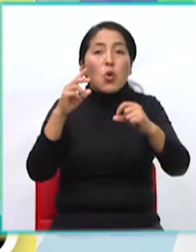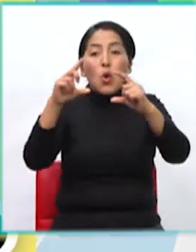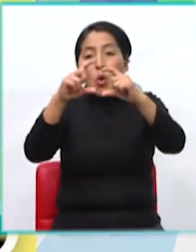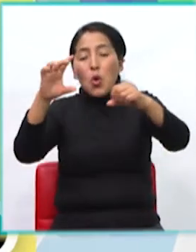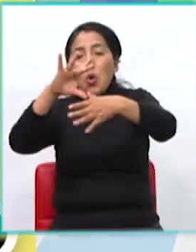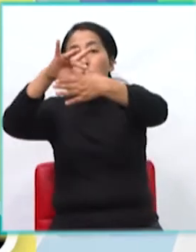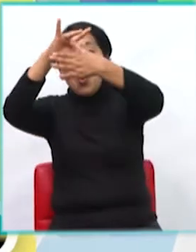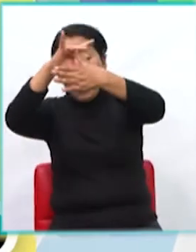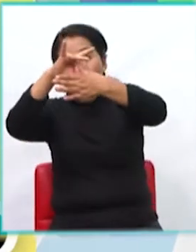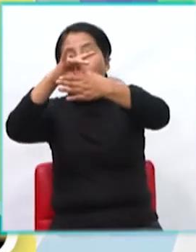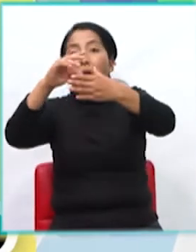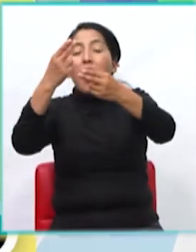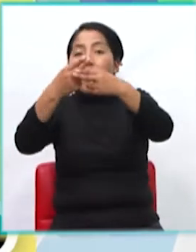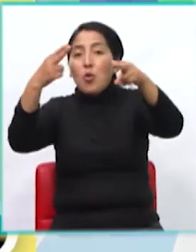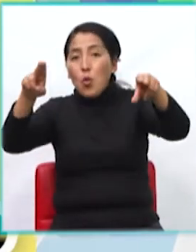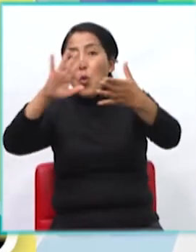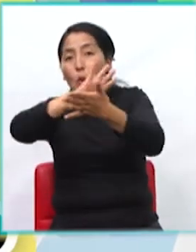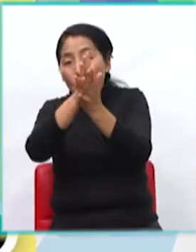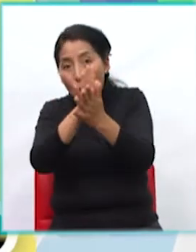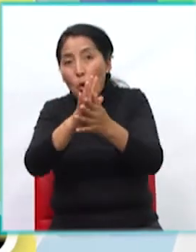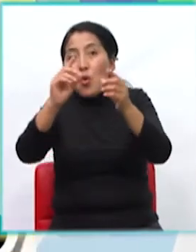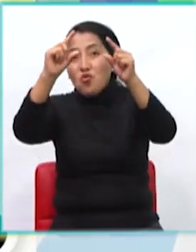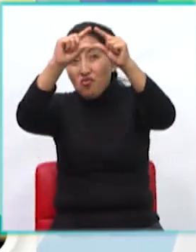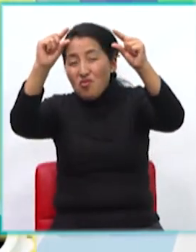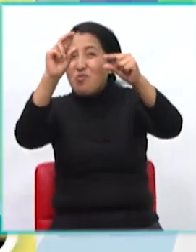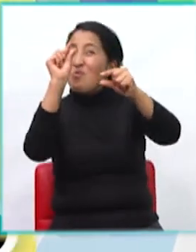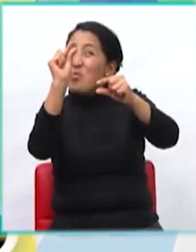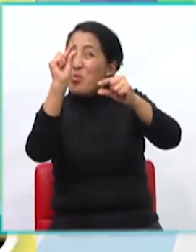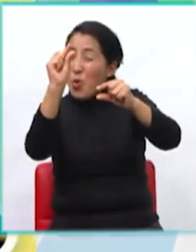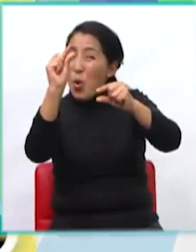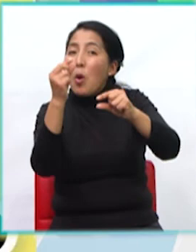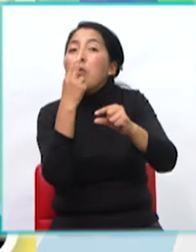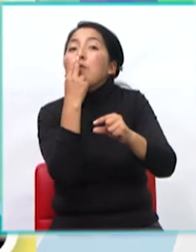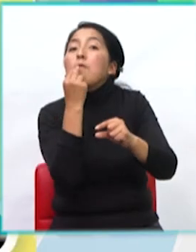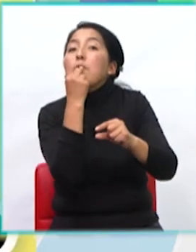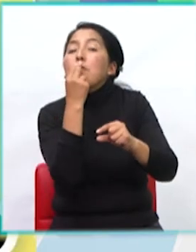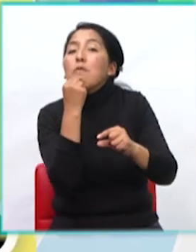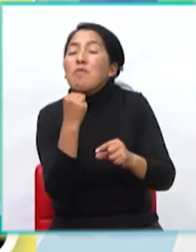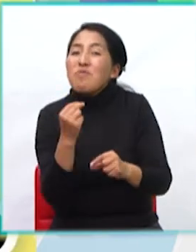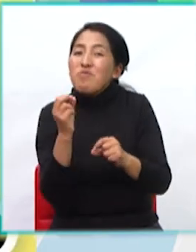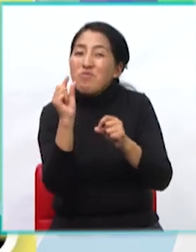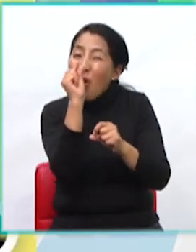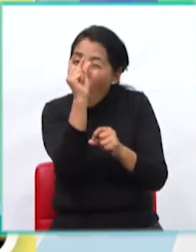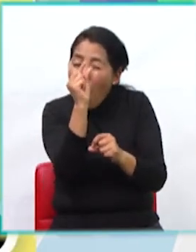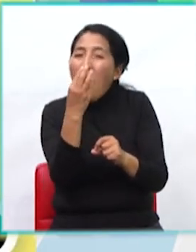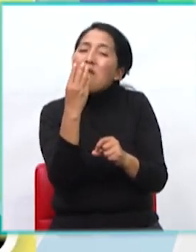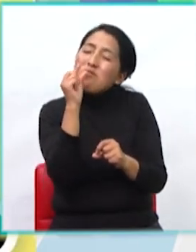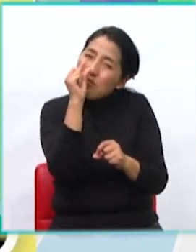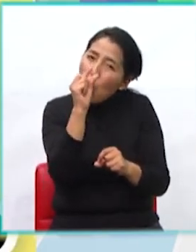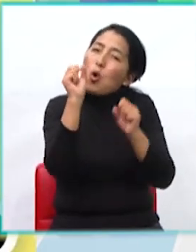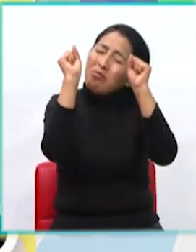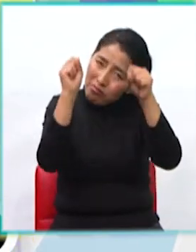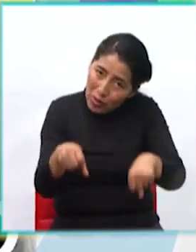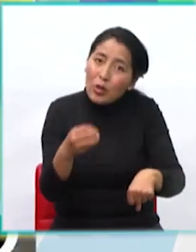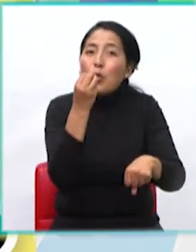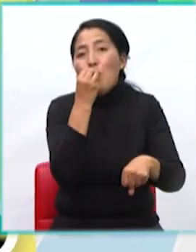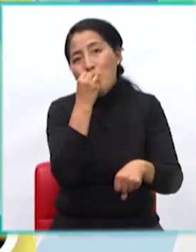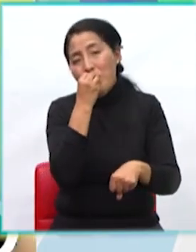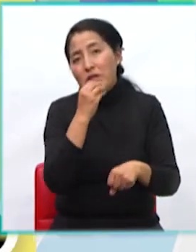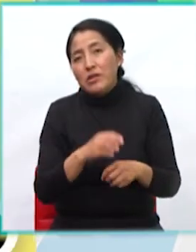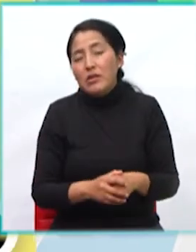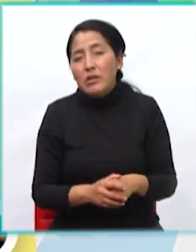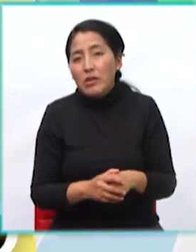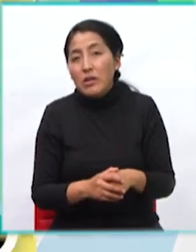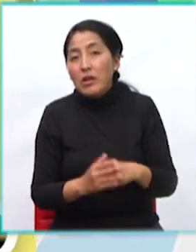huevos. Al final y en poca cantidad, puedo comer un poco de comida chatarra. Y ahora, ¿qué debemos